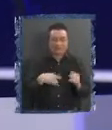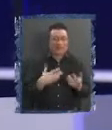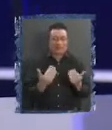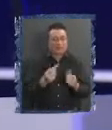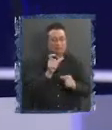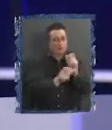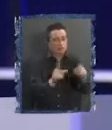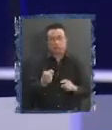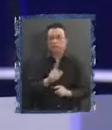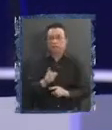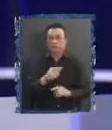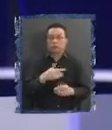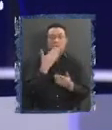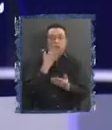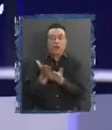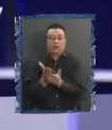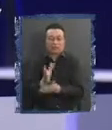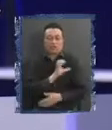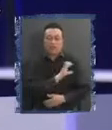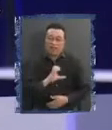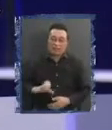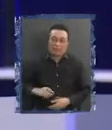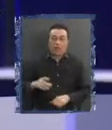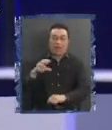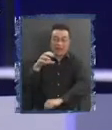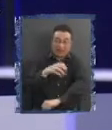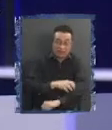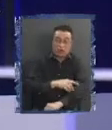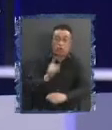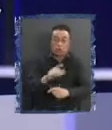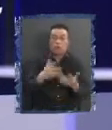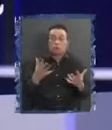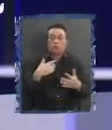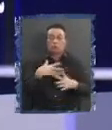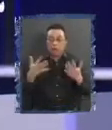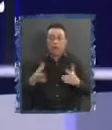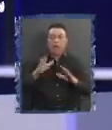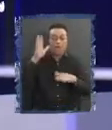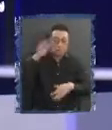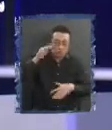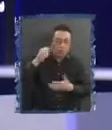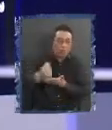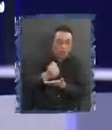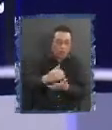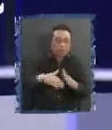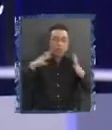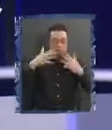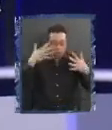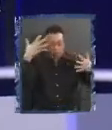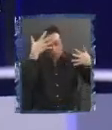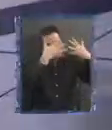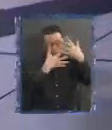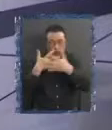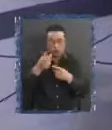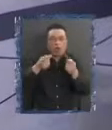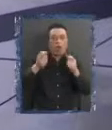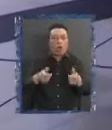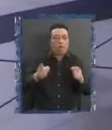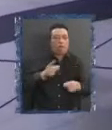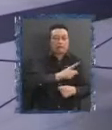de mejor servicio al estado en la región sino que más bien va a generar más burocracia y más confusión en las competencias Elisa